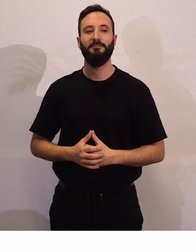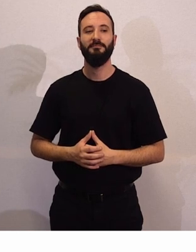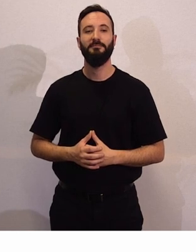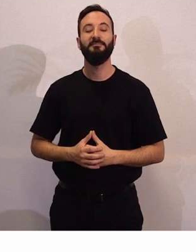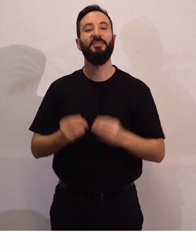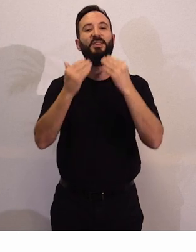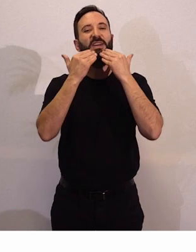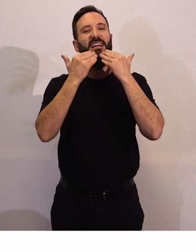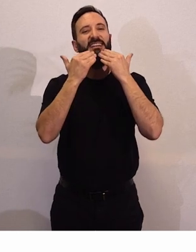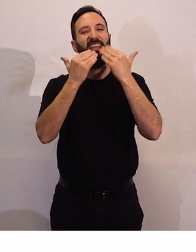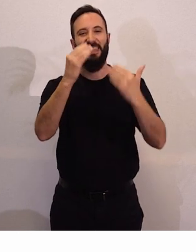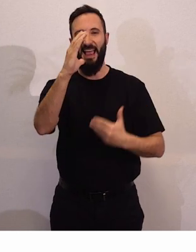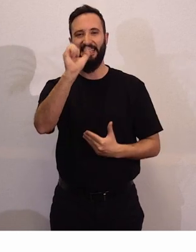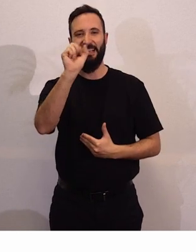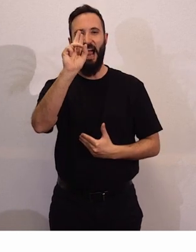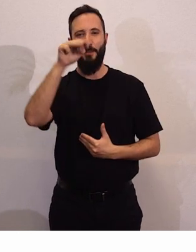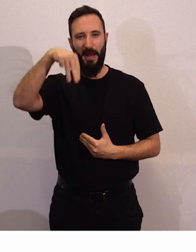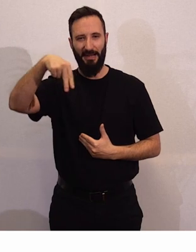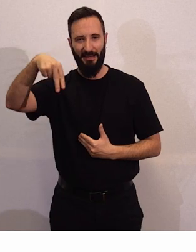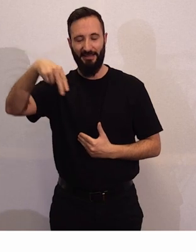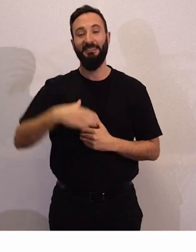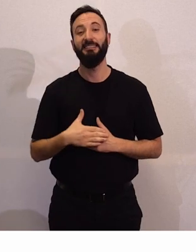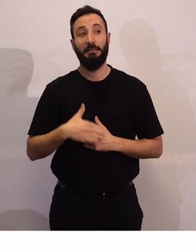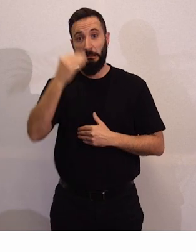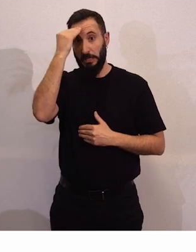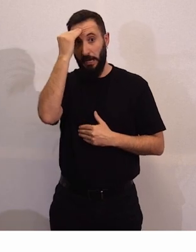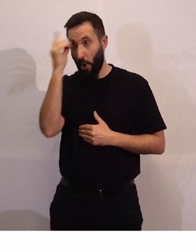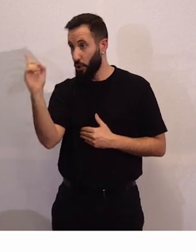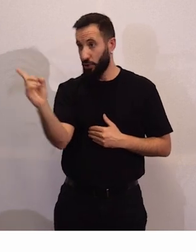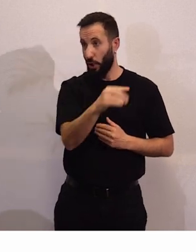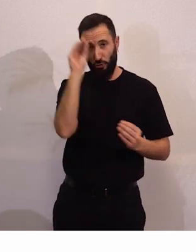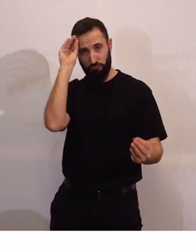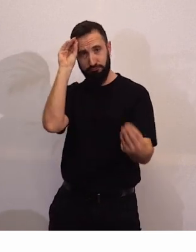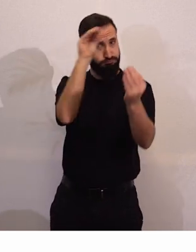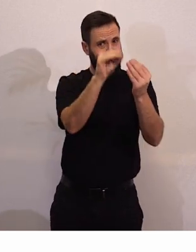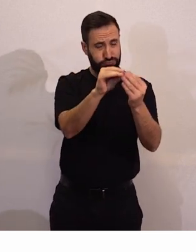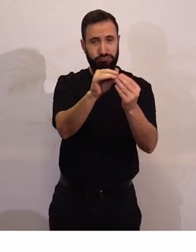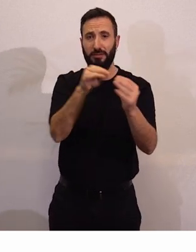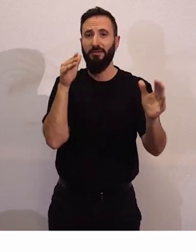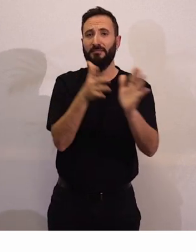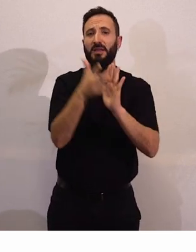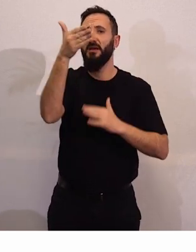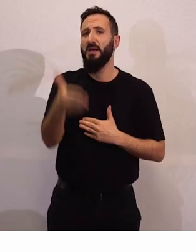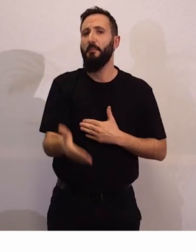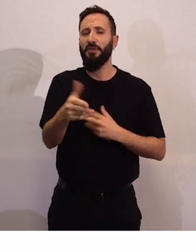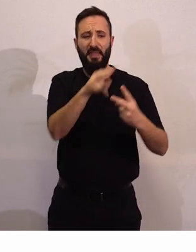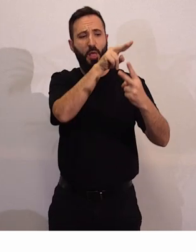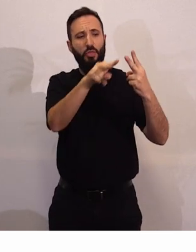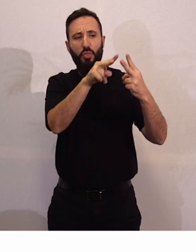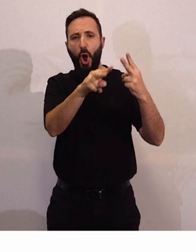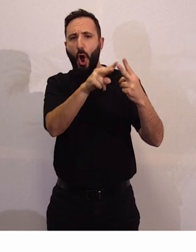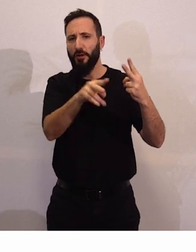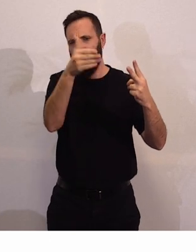Muchas gracias, Carmen. Creo que estamos todos de acuerdo de la importancia que tienen estos dos puntos